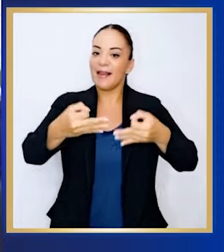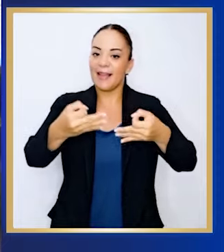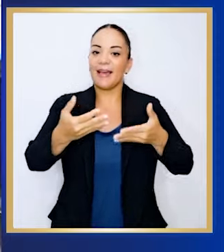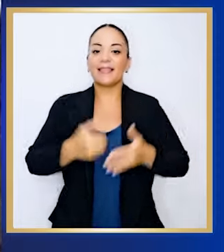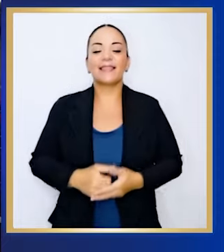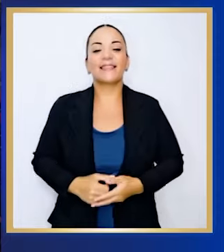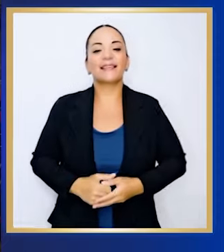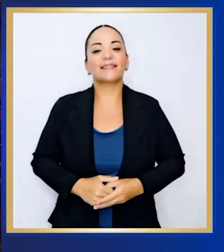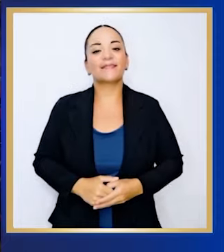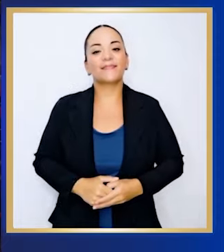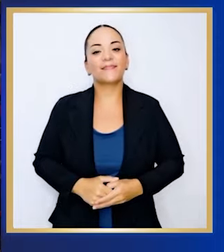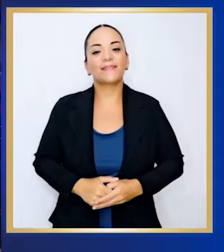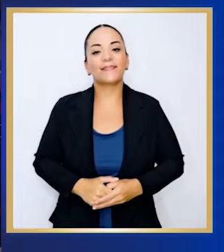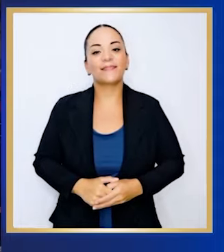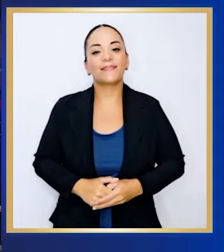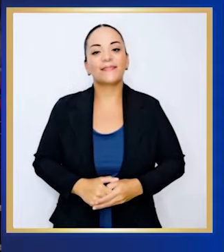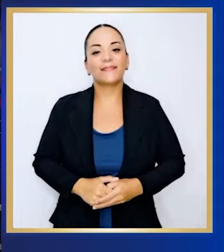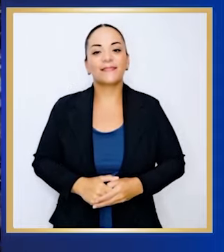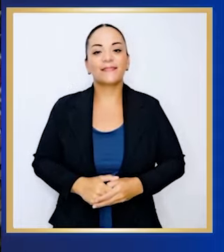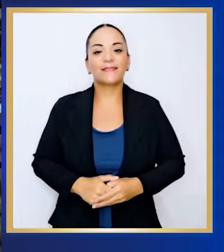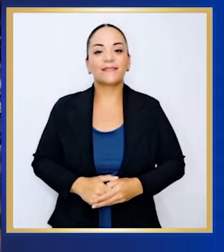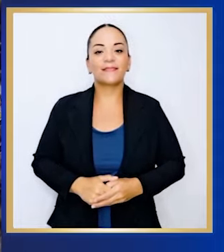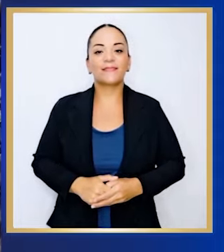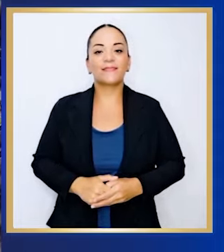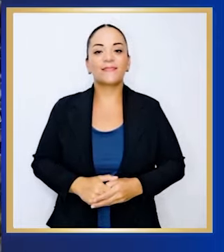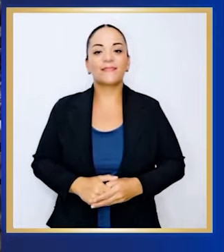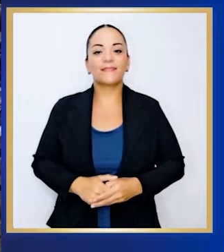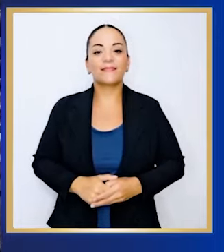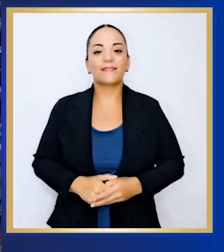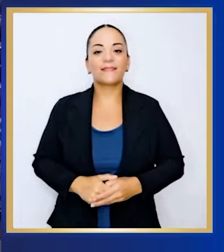bastante elegante. Música